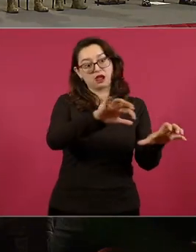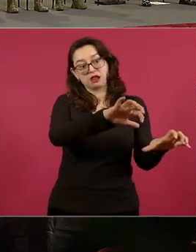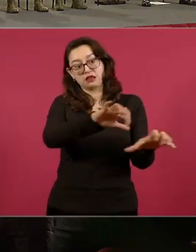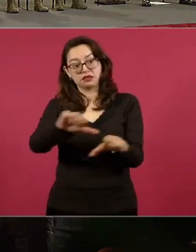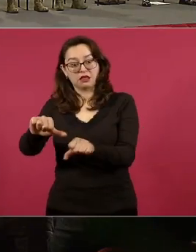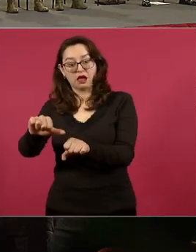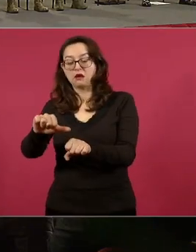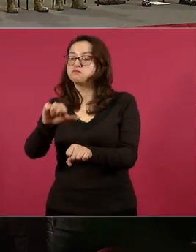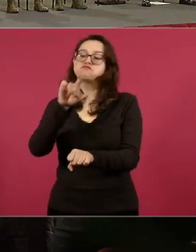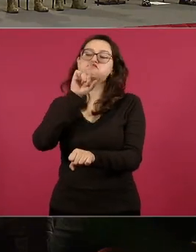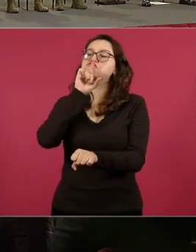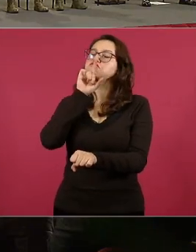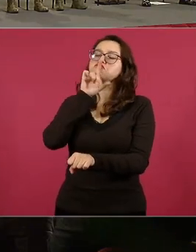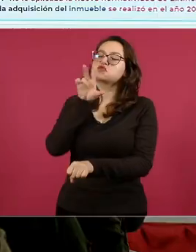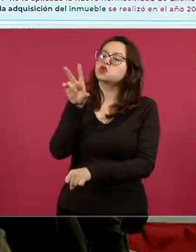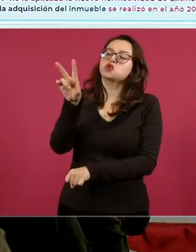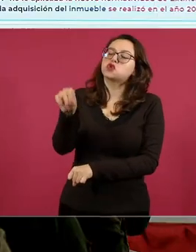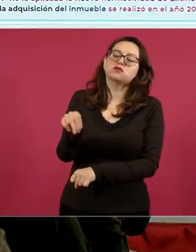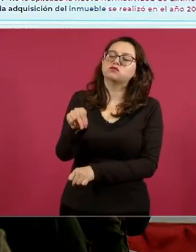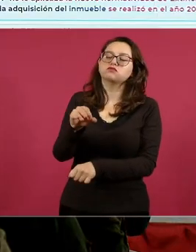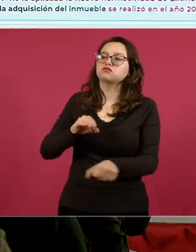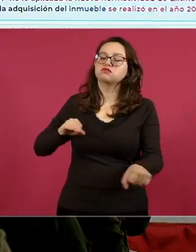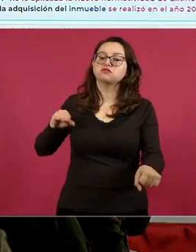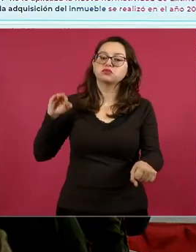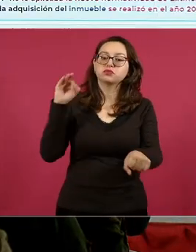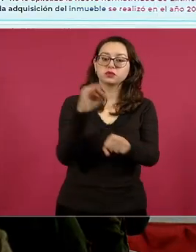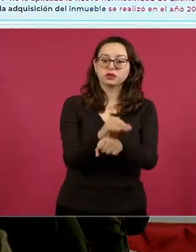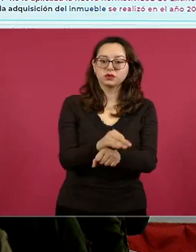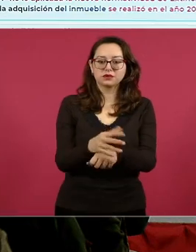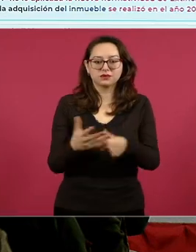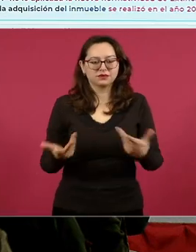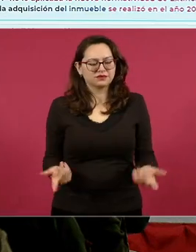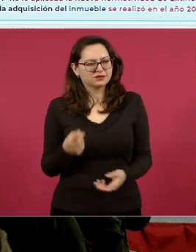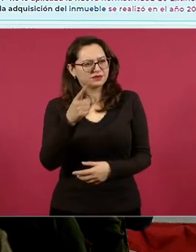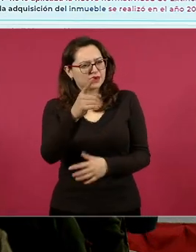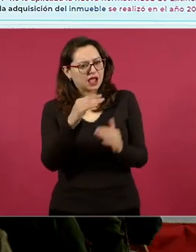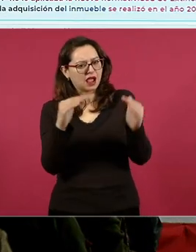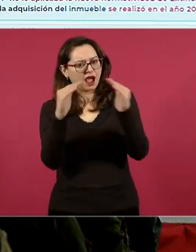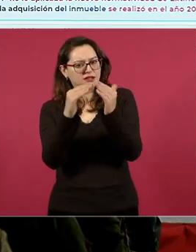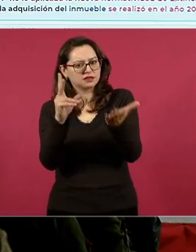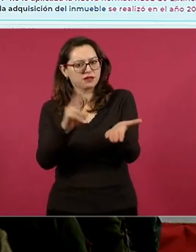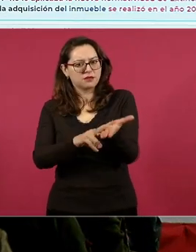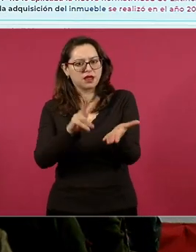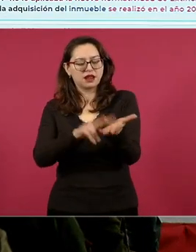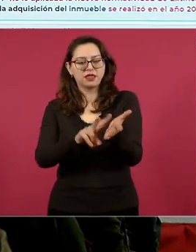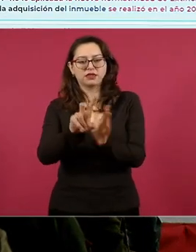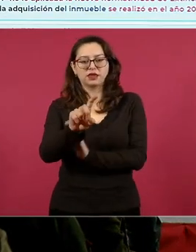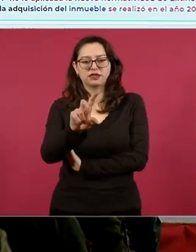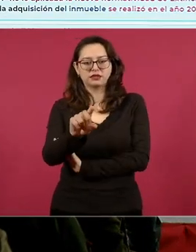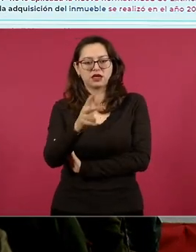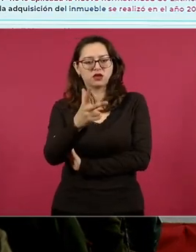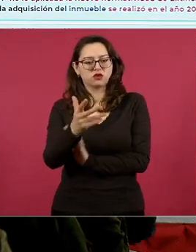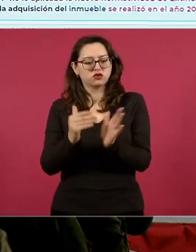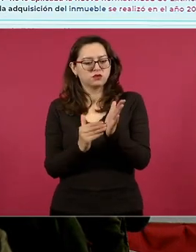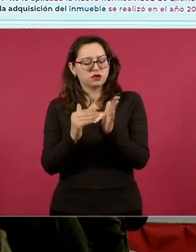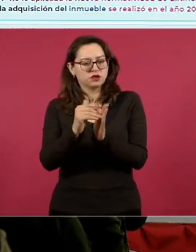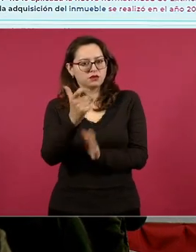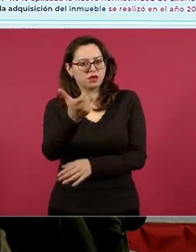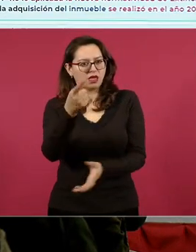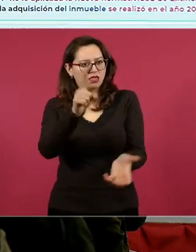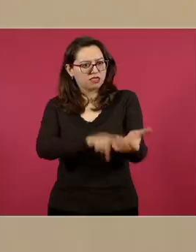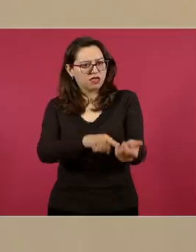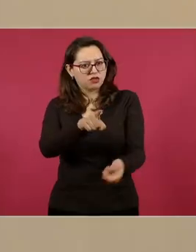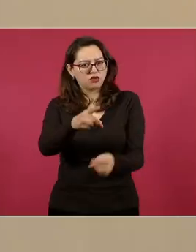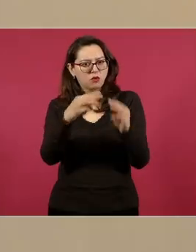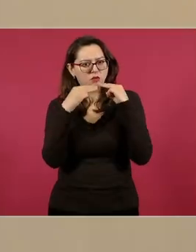N., por la adquisición de un inmueble con un valor de más de 38 millones de pesos de procedencia ilícita y ordenó